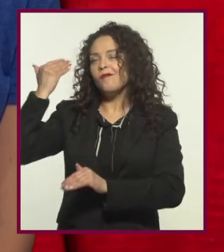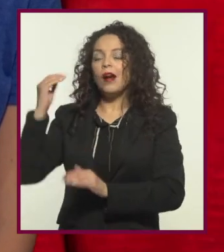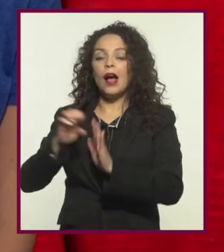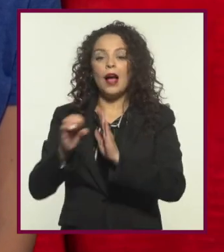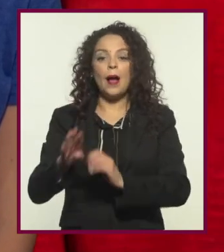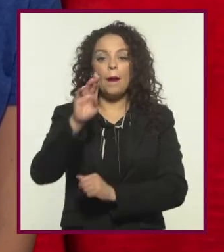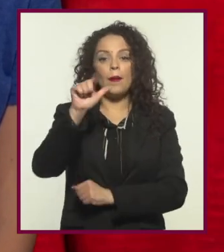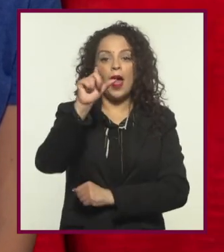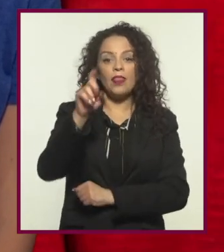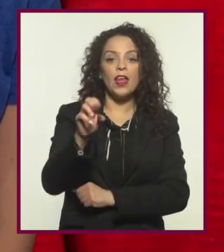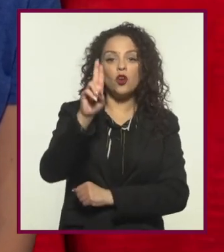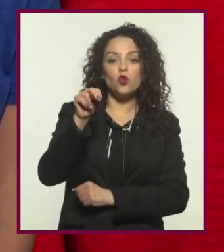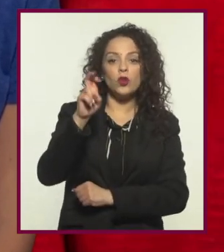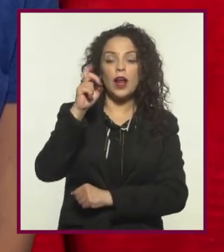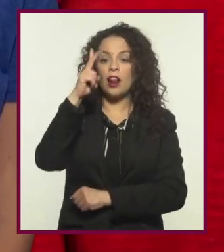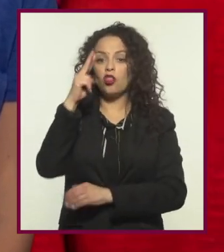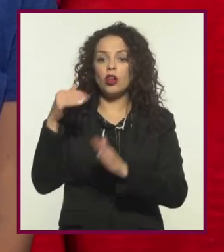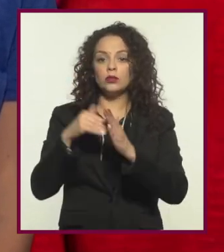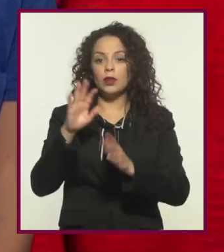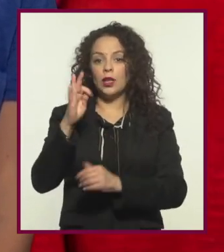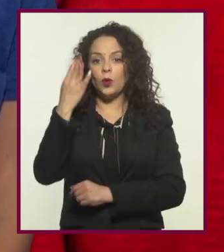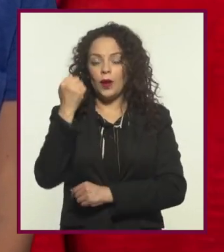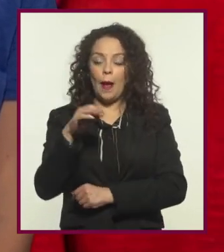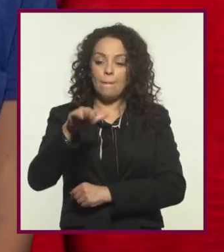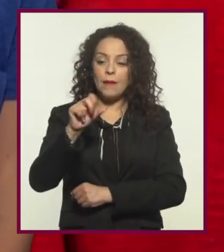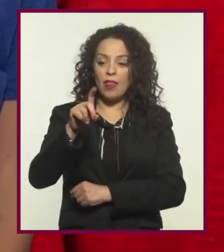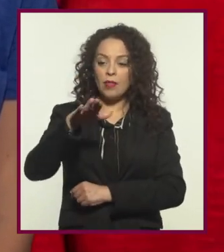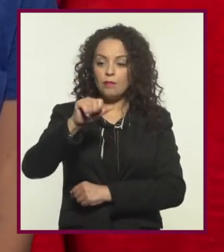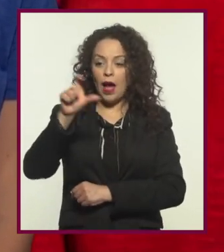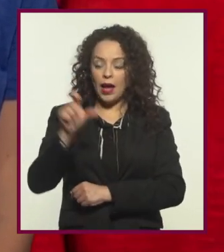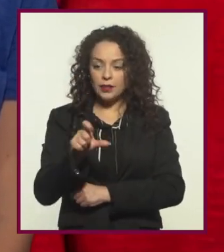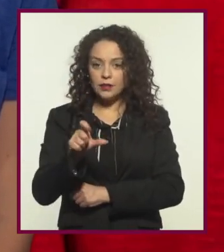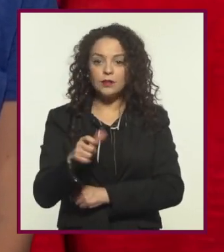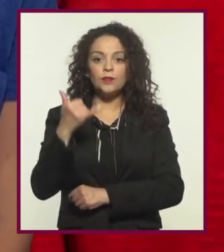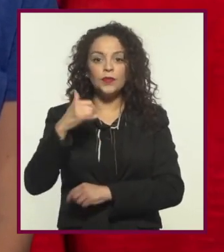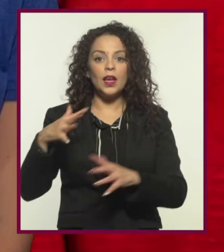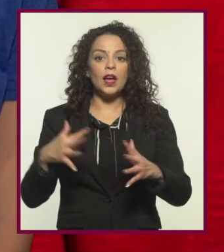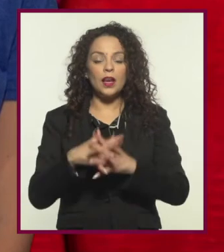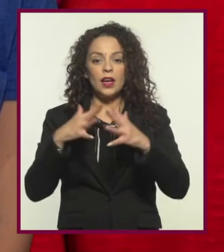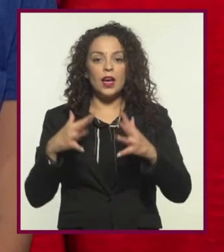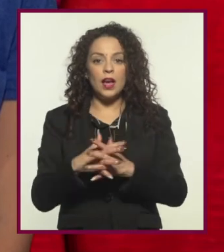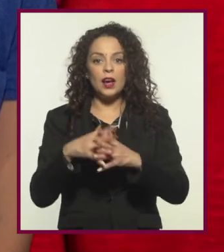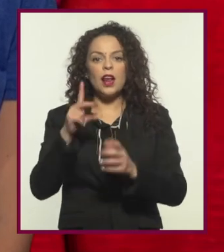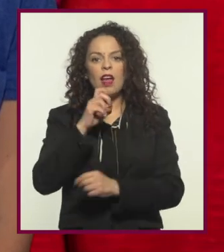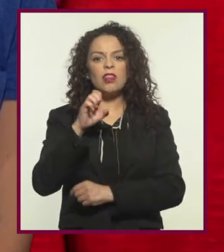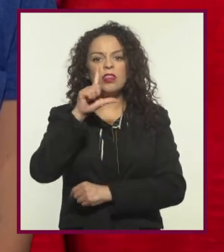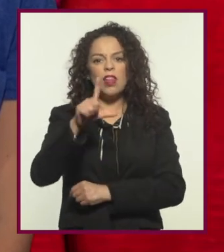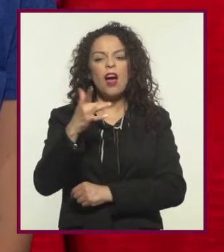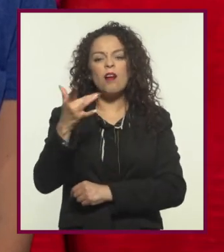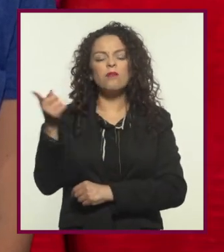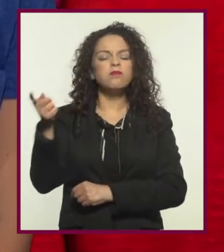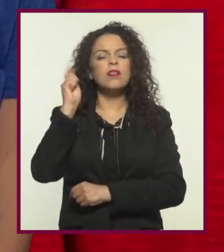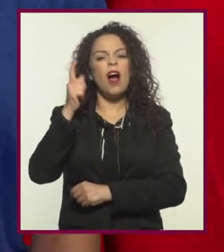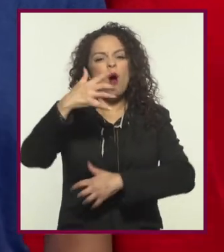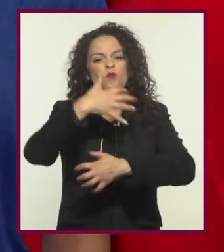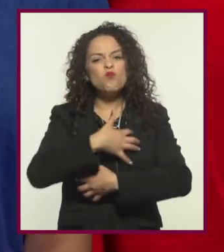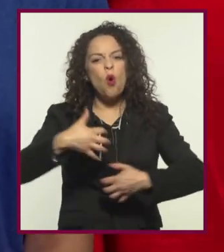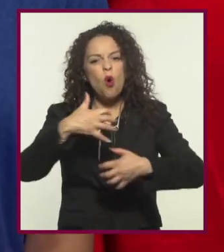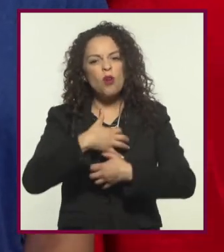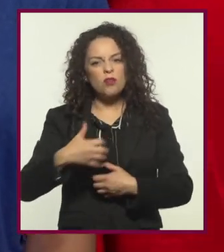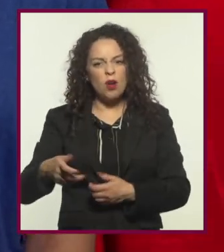clásicos, como Blade Runner 2049, Mad Max, Furia en el Camino y Guerra del Planeta de los Simios.